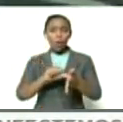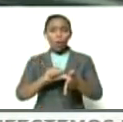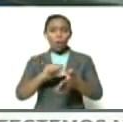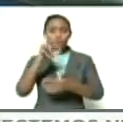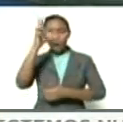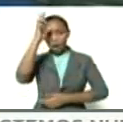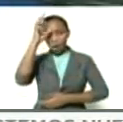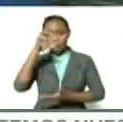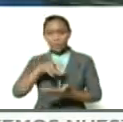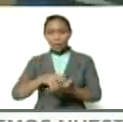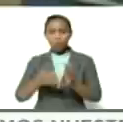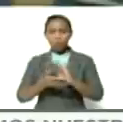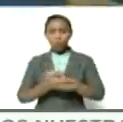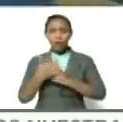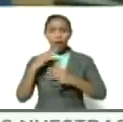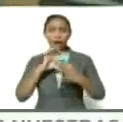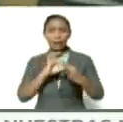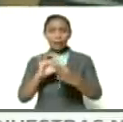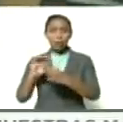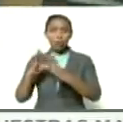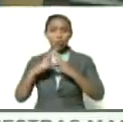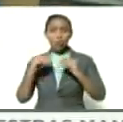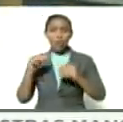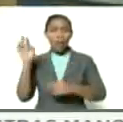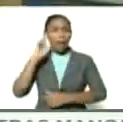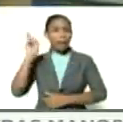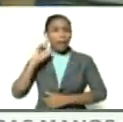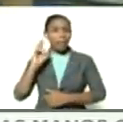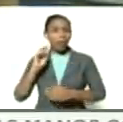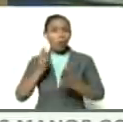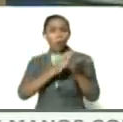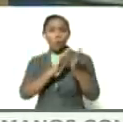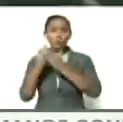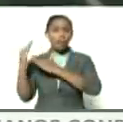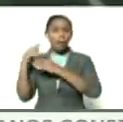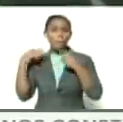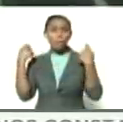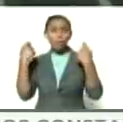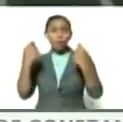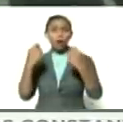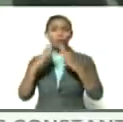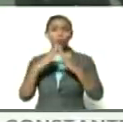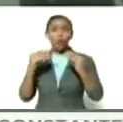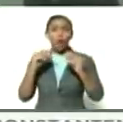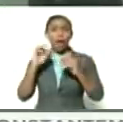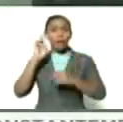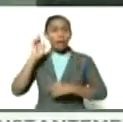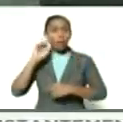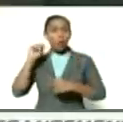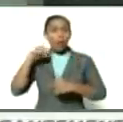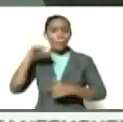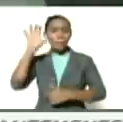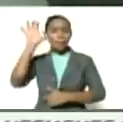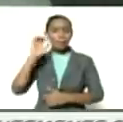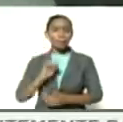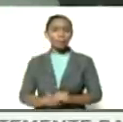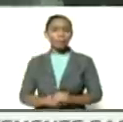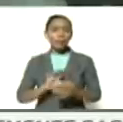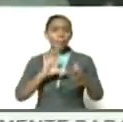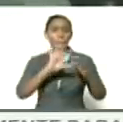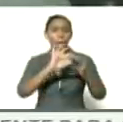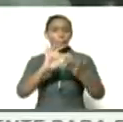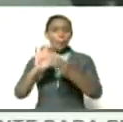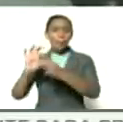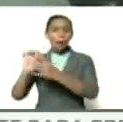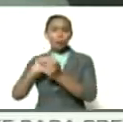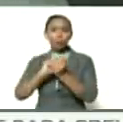articular todas las radios comunitarias todas las radios populares todas las radios del país articularlas